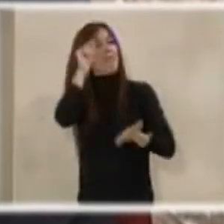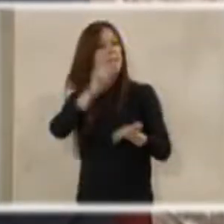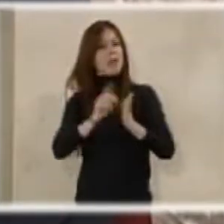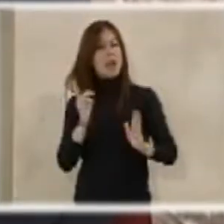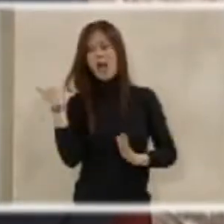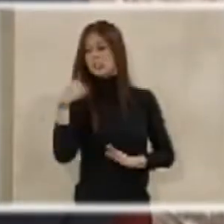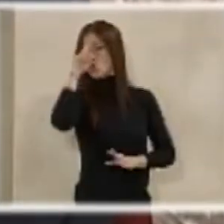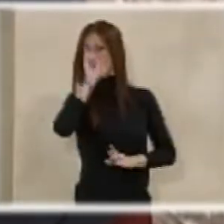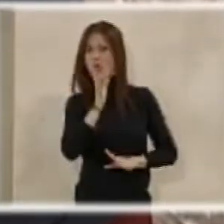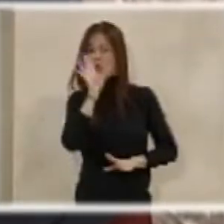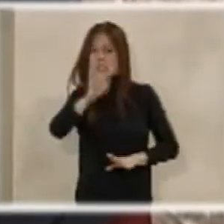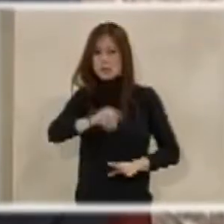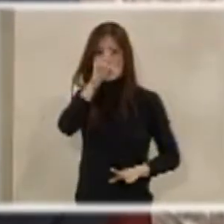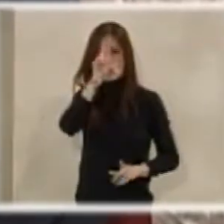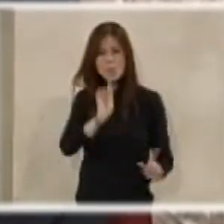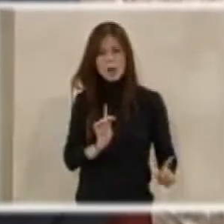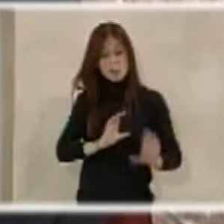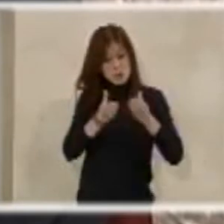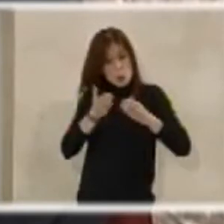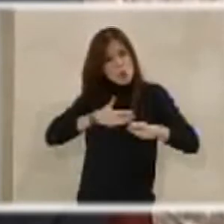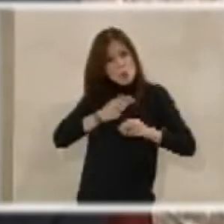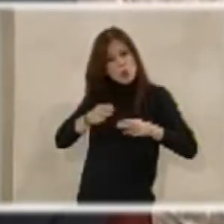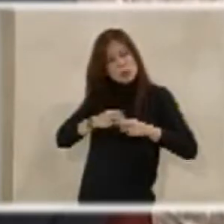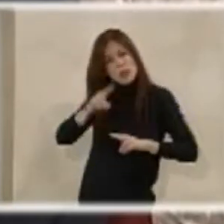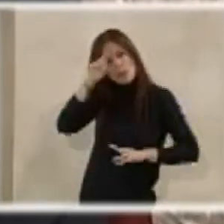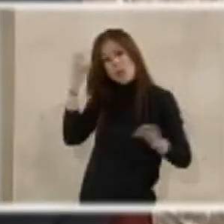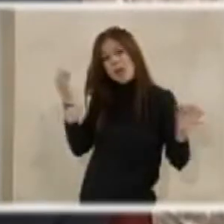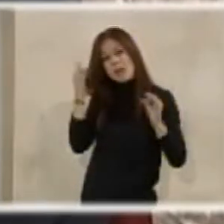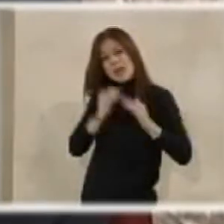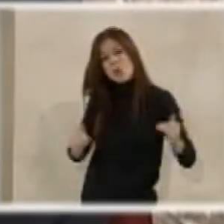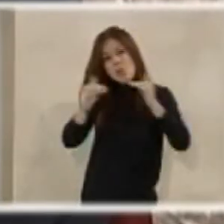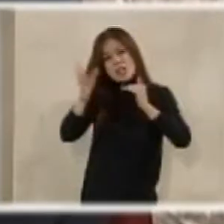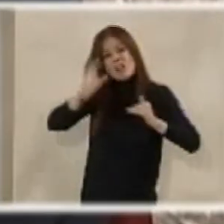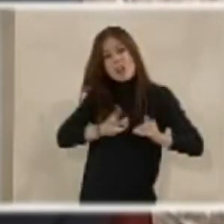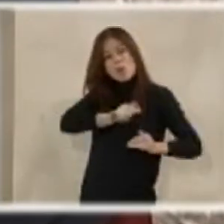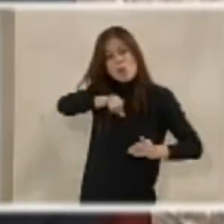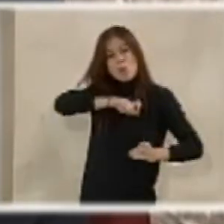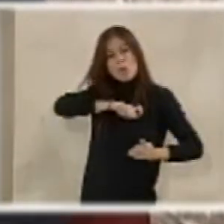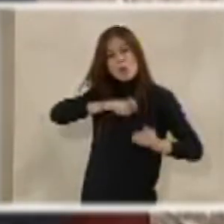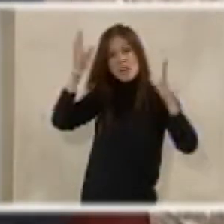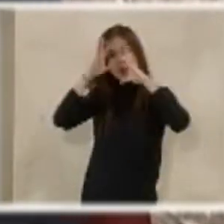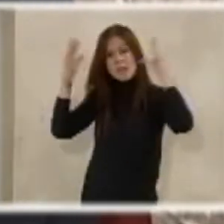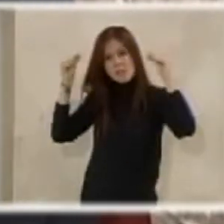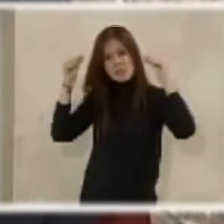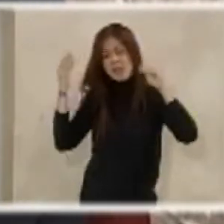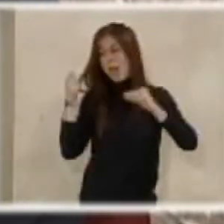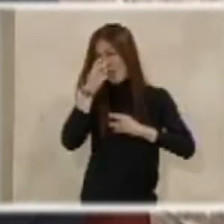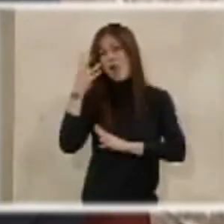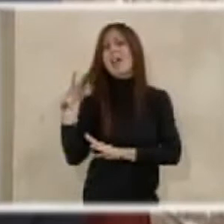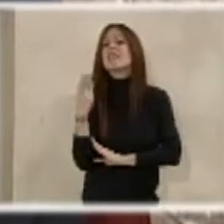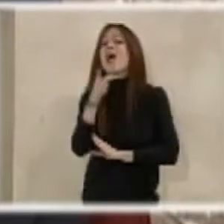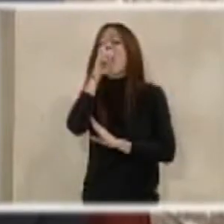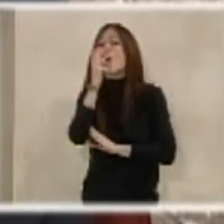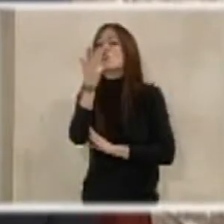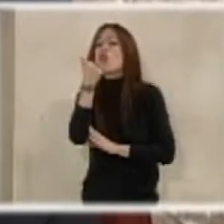Parece que nos preocupa. Pues mire, a nosotros nos preocupa la equiparación salarial de la Guardia Civil desde hace unos pocos años. Desde